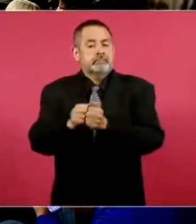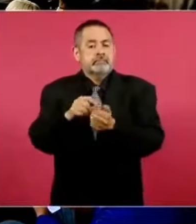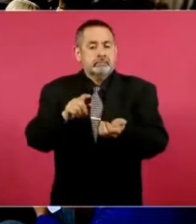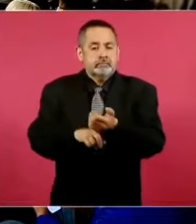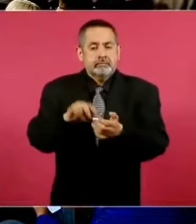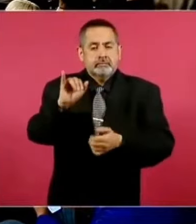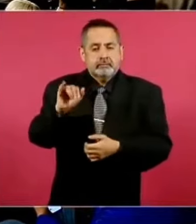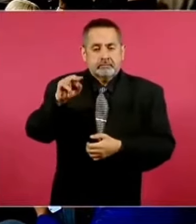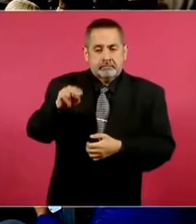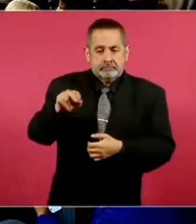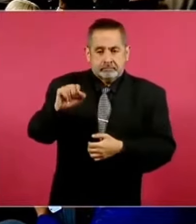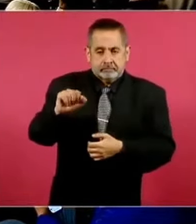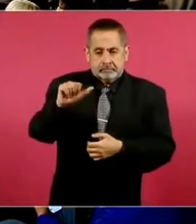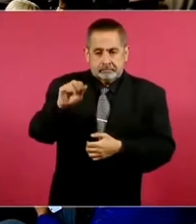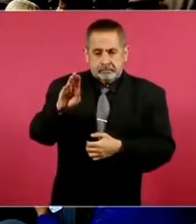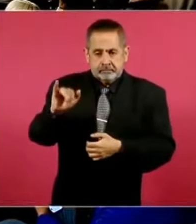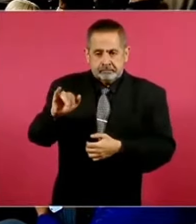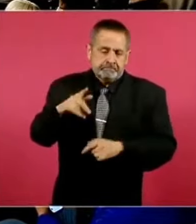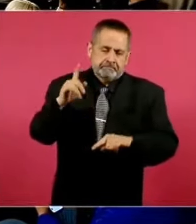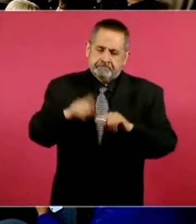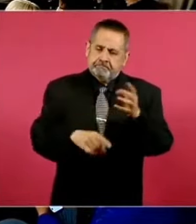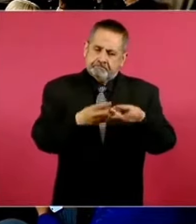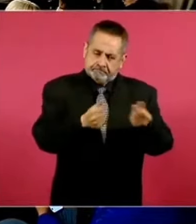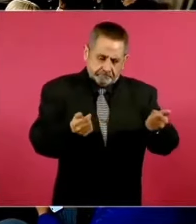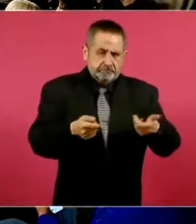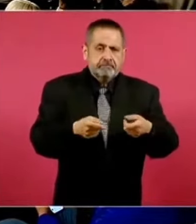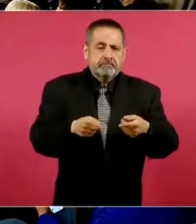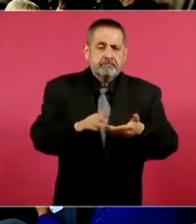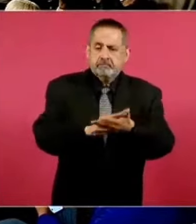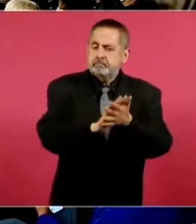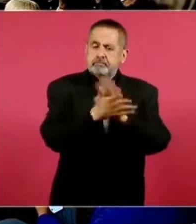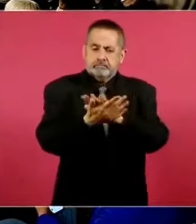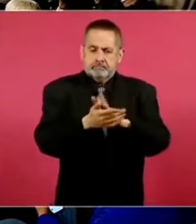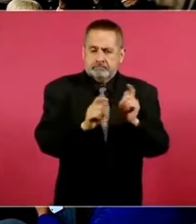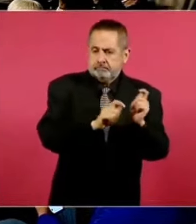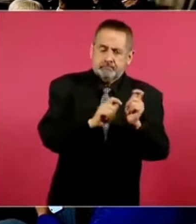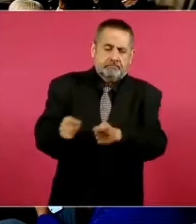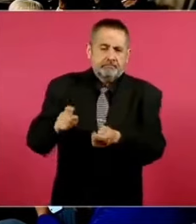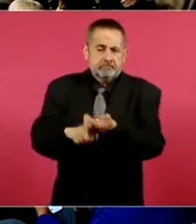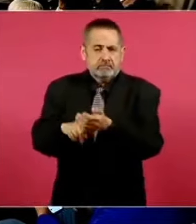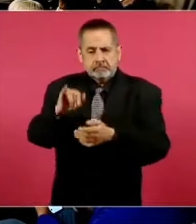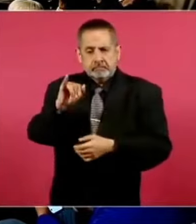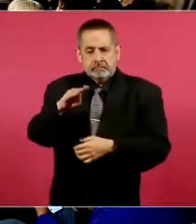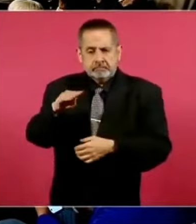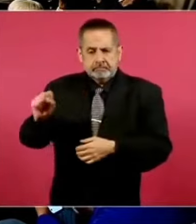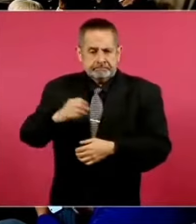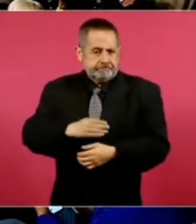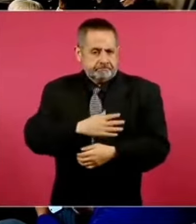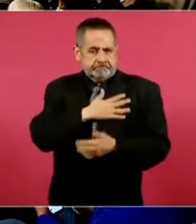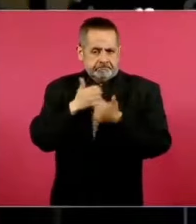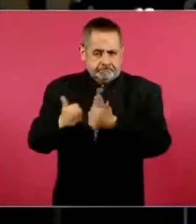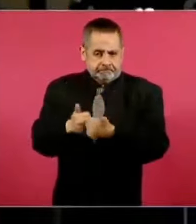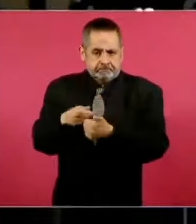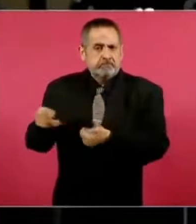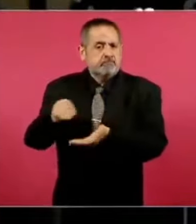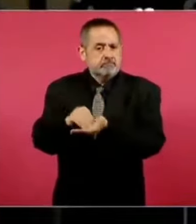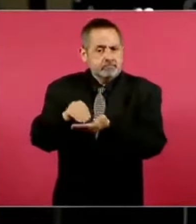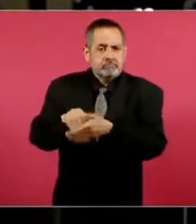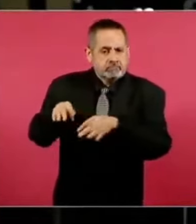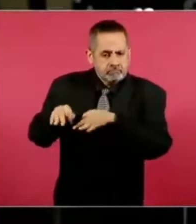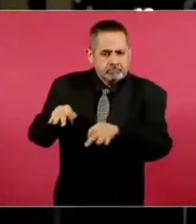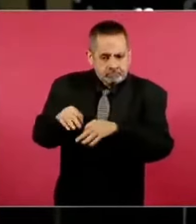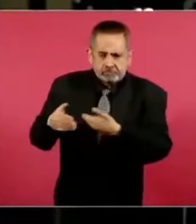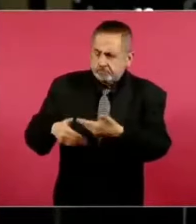Insabi, hoy ya suprimido y que adquirió la responsabilidad. IMSS-Bienestar siguen trabajando, pero dicen